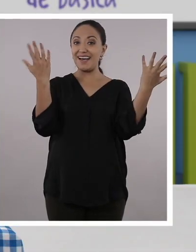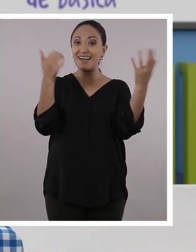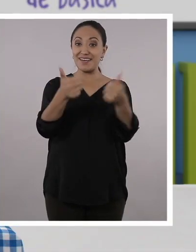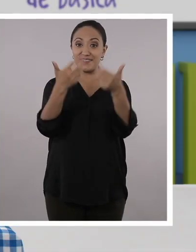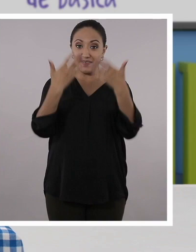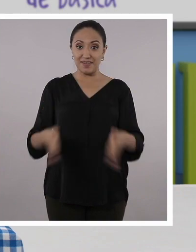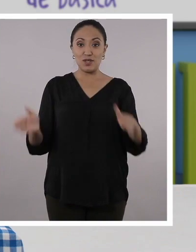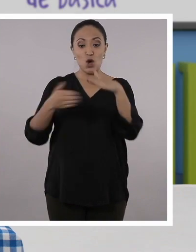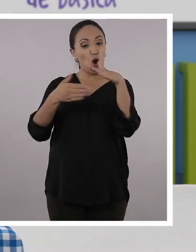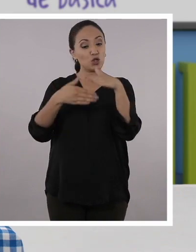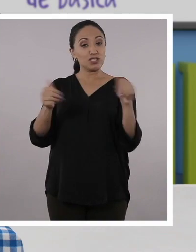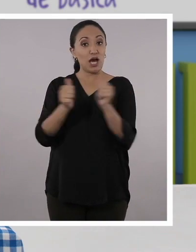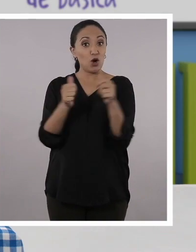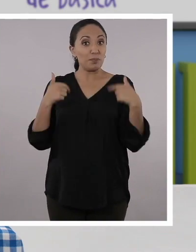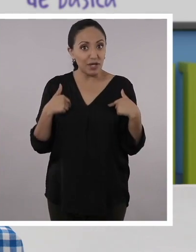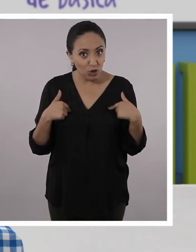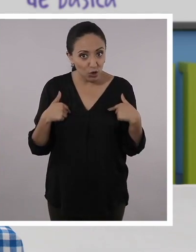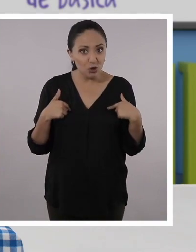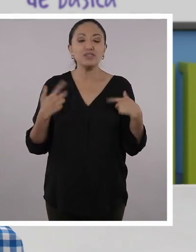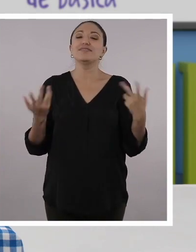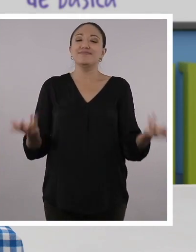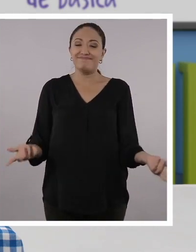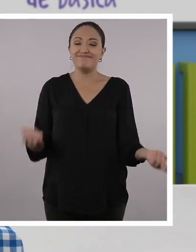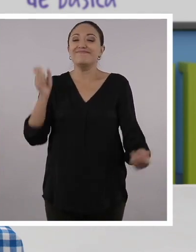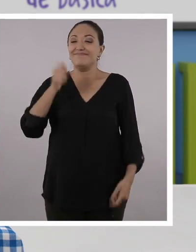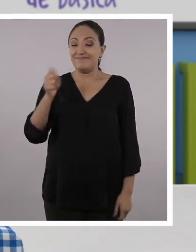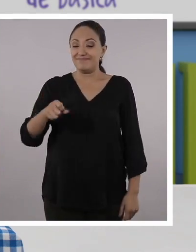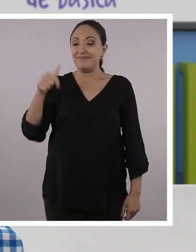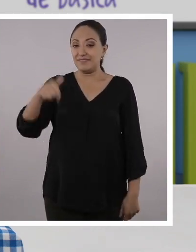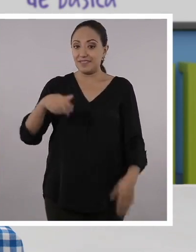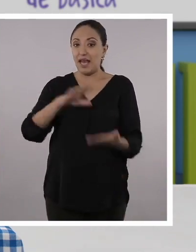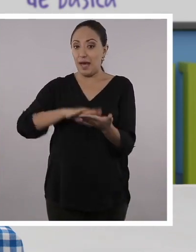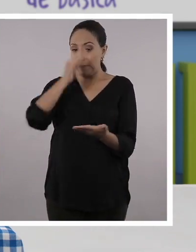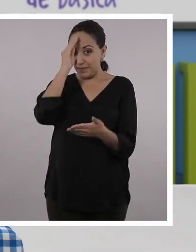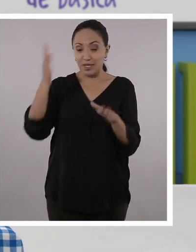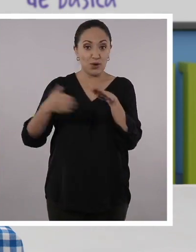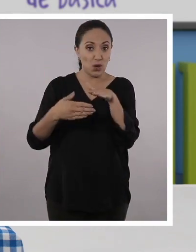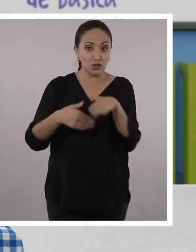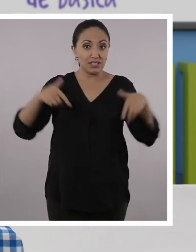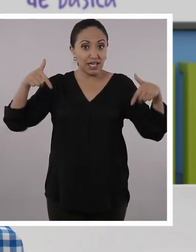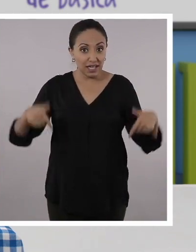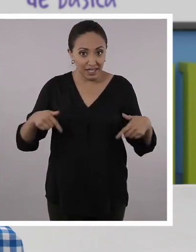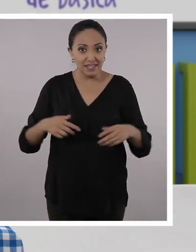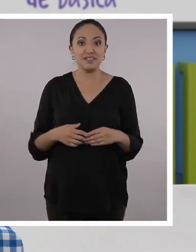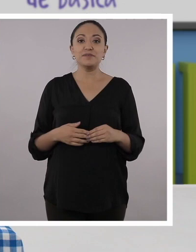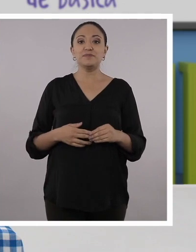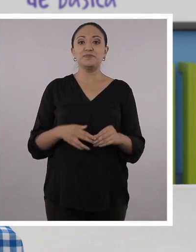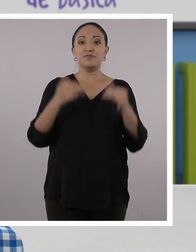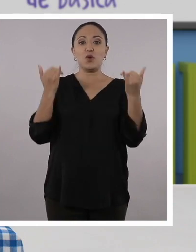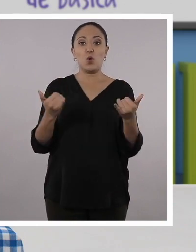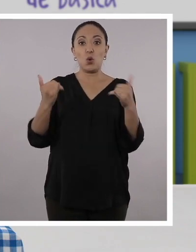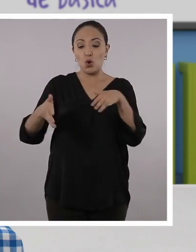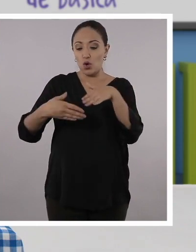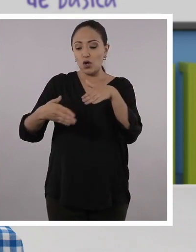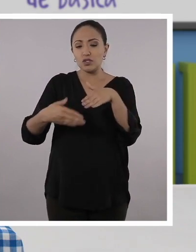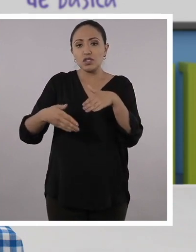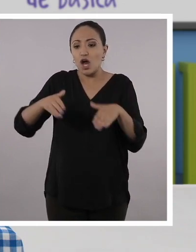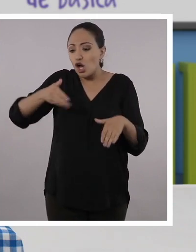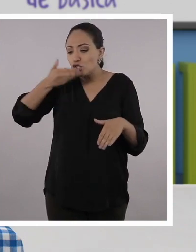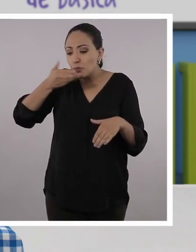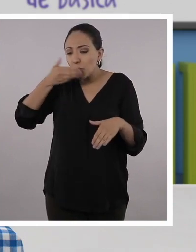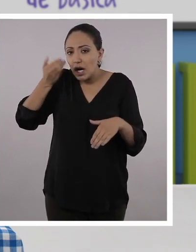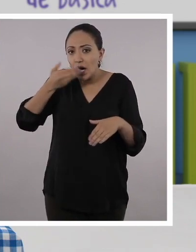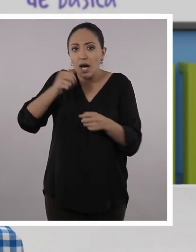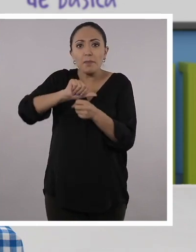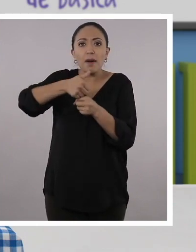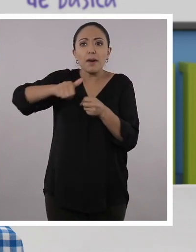Bienvenidos a Cocine con Santi. Porque sí, también vamos a aprender a cocinar en Aprender la tele. El día de hoy vamos a hacer un locro de